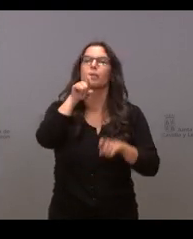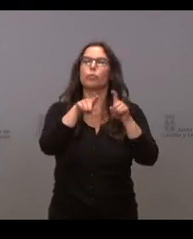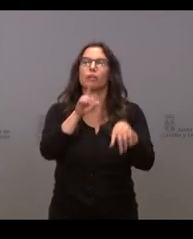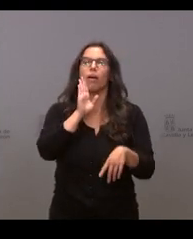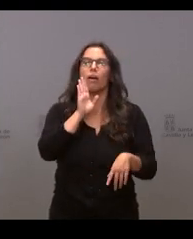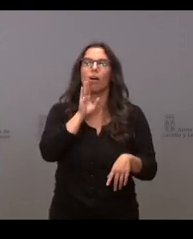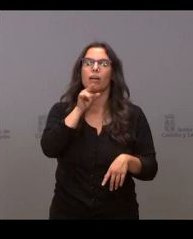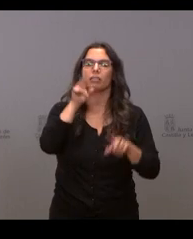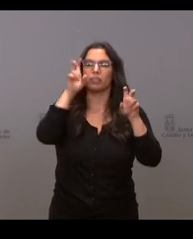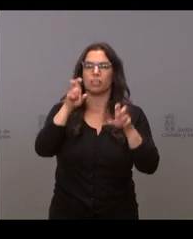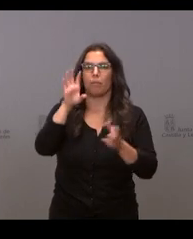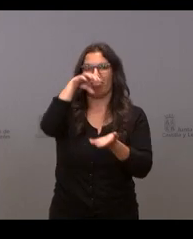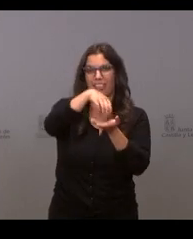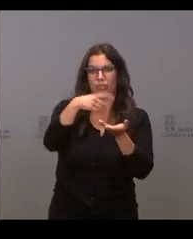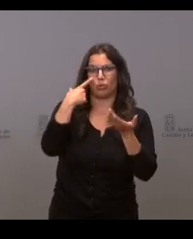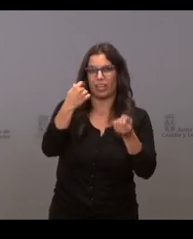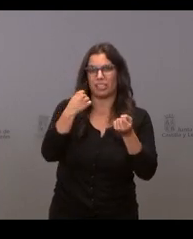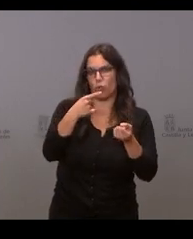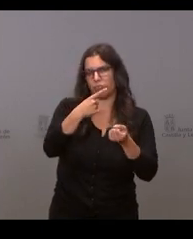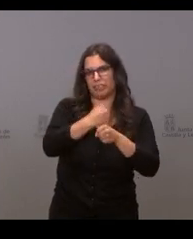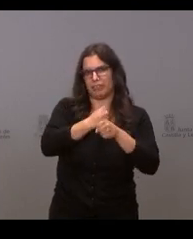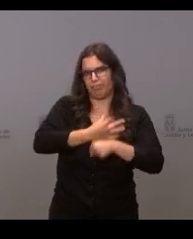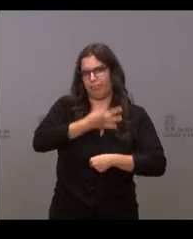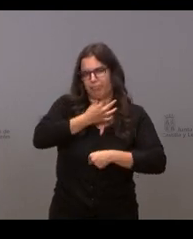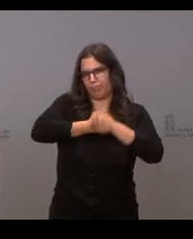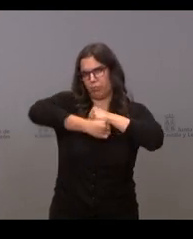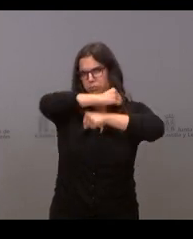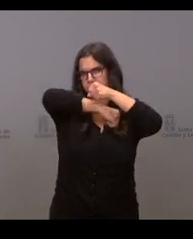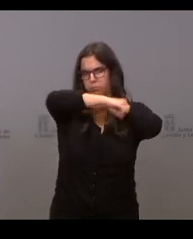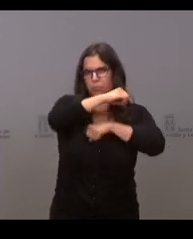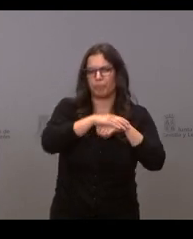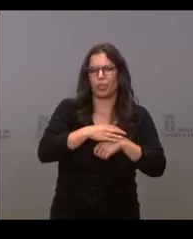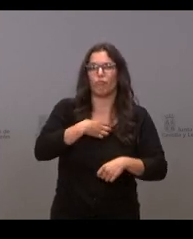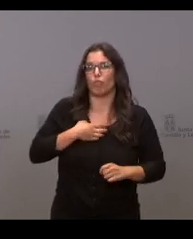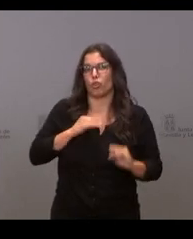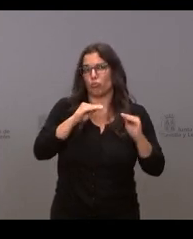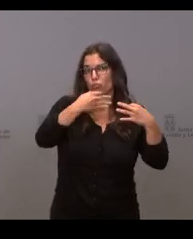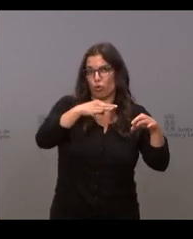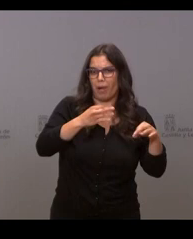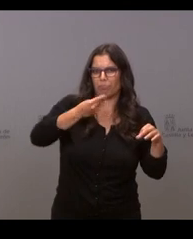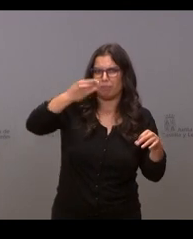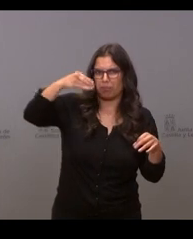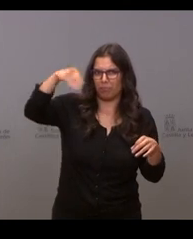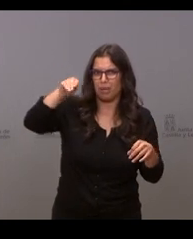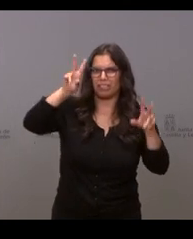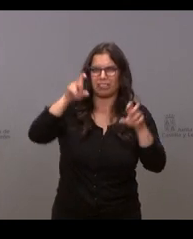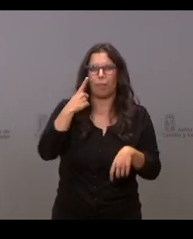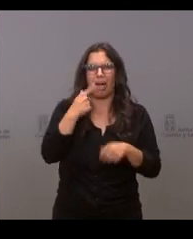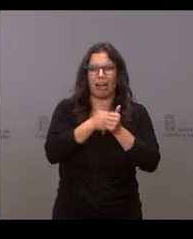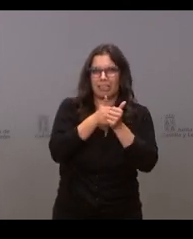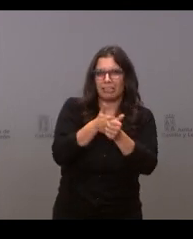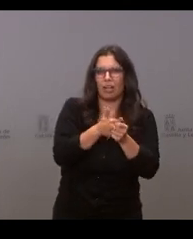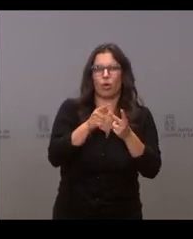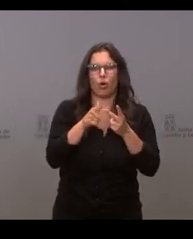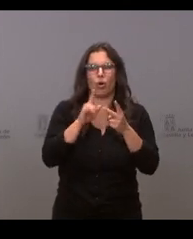que bueno que atención primaria es evidente que está sobrecargada a sus funciones habituales se les suma toda la tarea de rastreos de